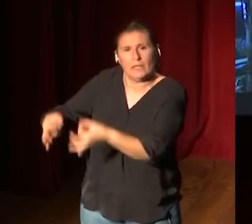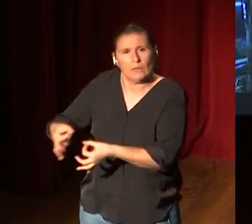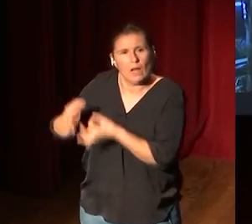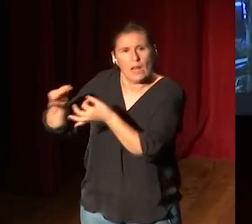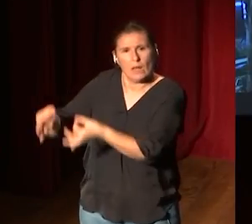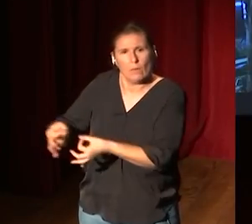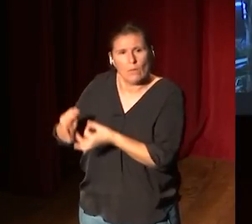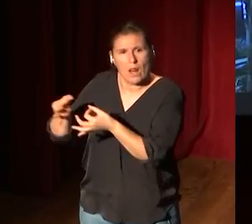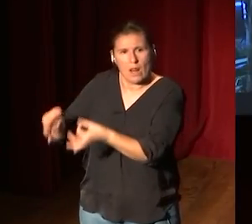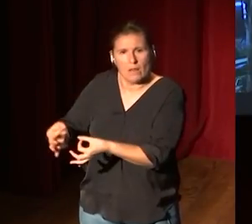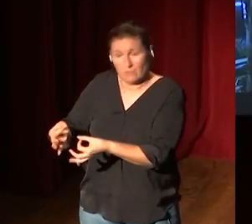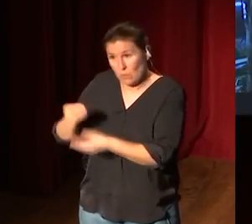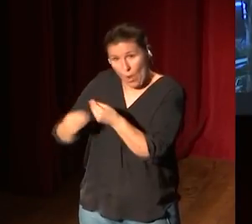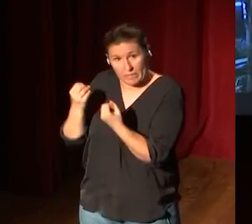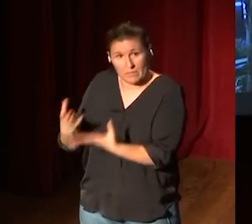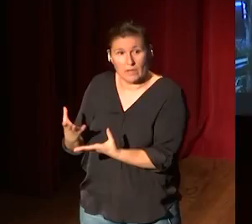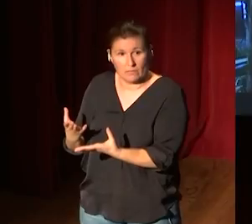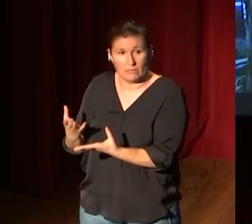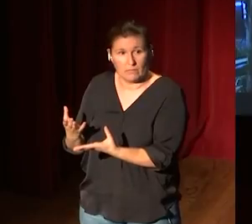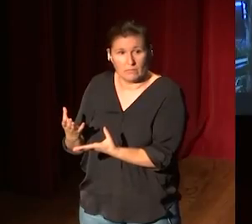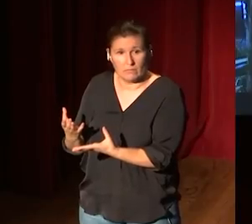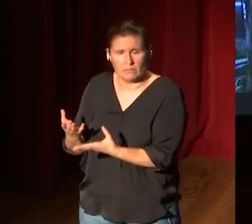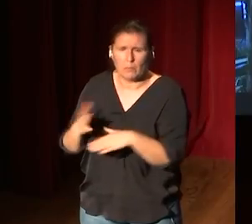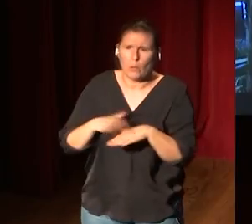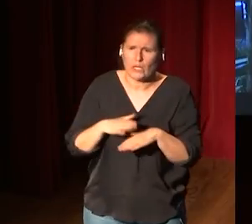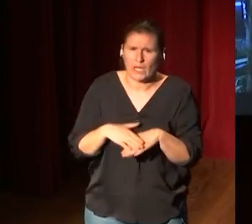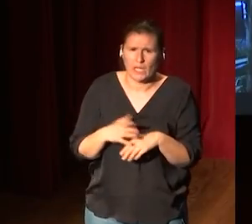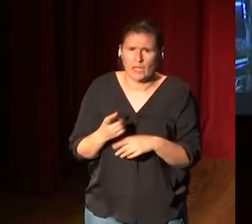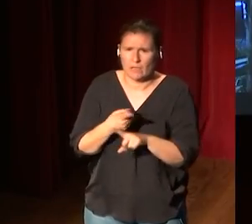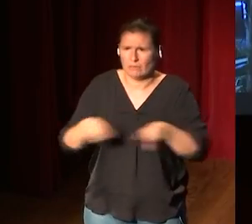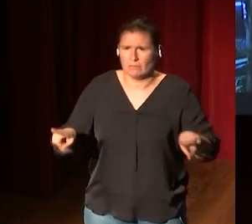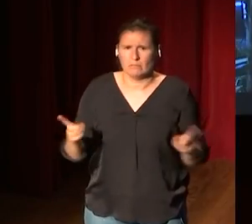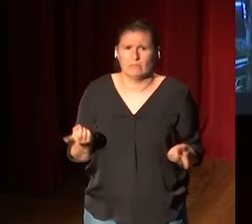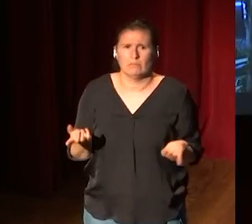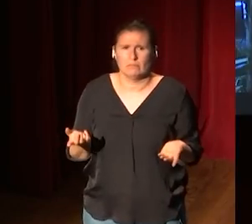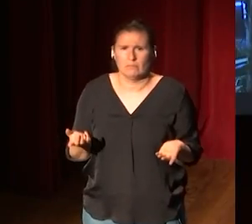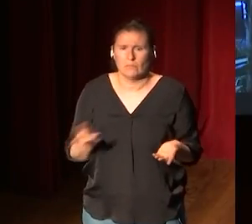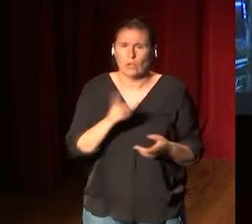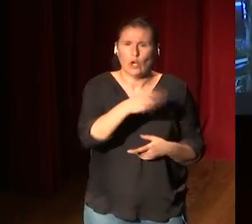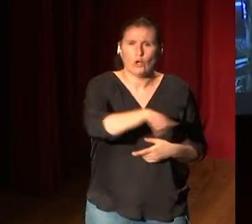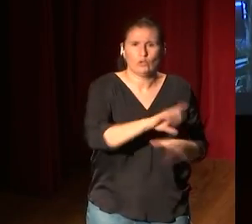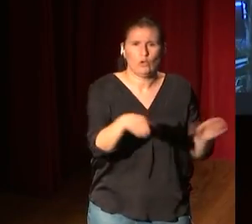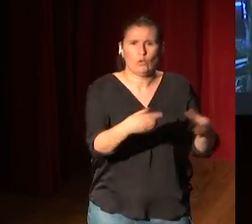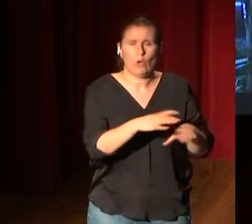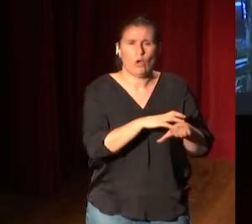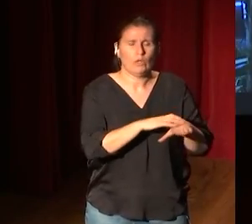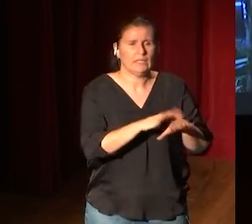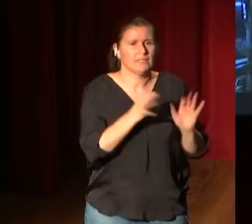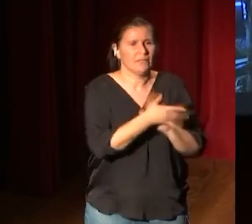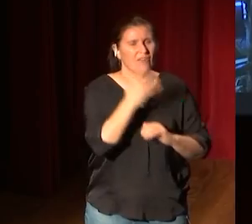o lo que han hecho y lo hacen bien ¿por qué? ¿por qué? o sea que como somos digitales somos frikis